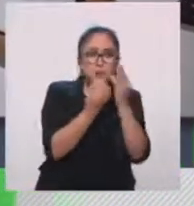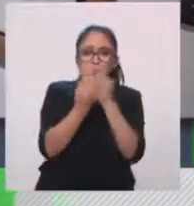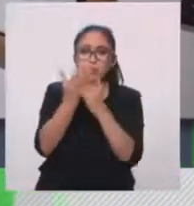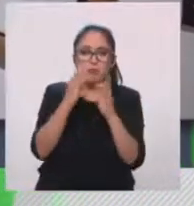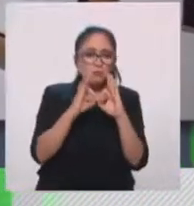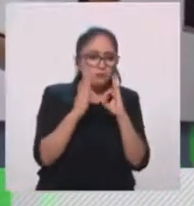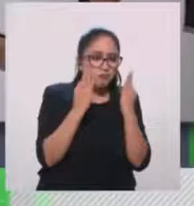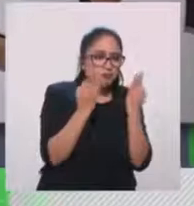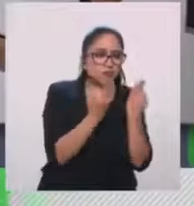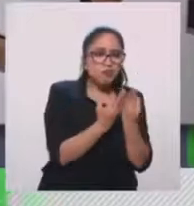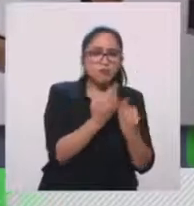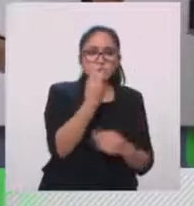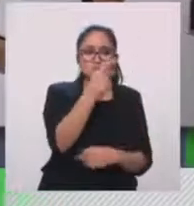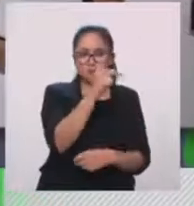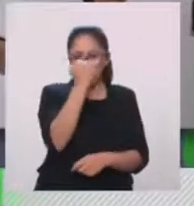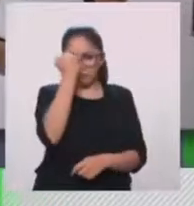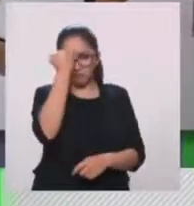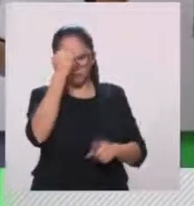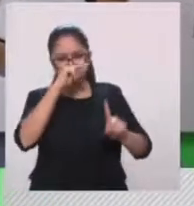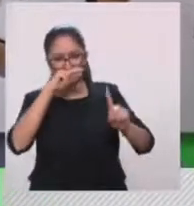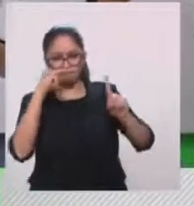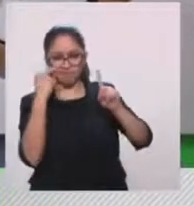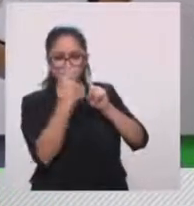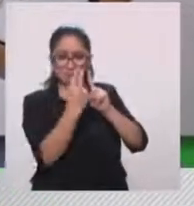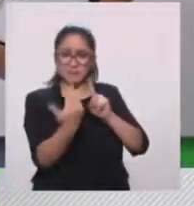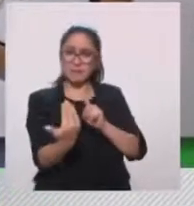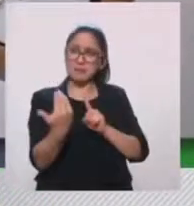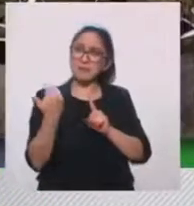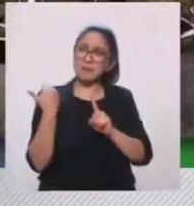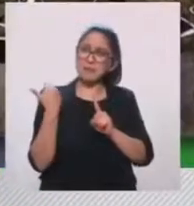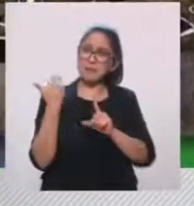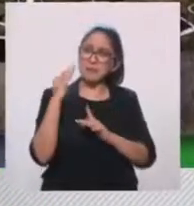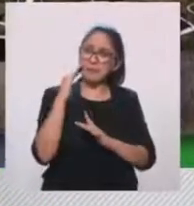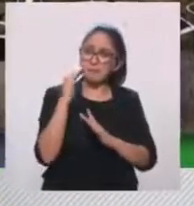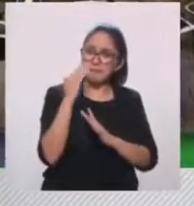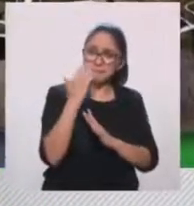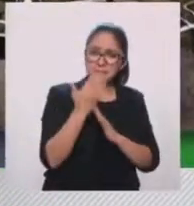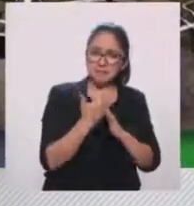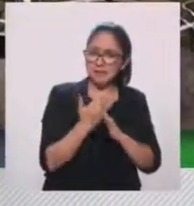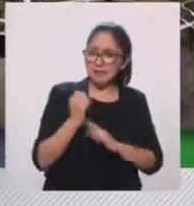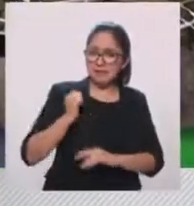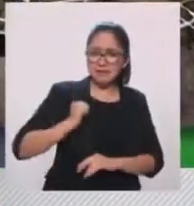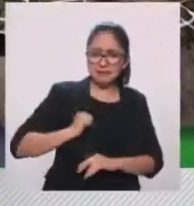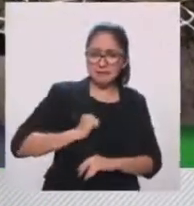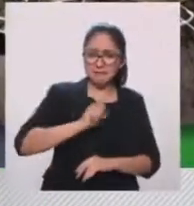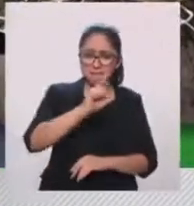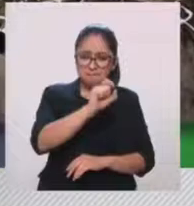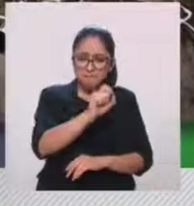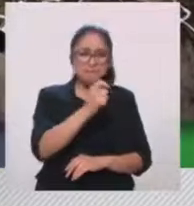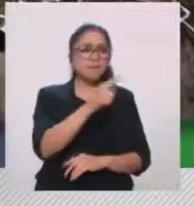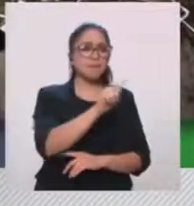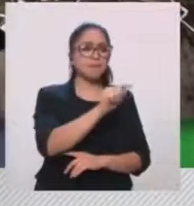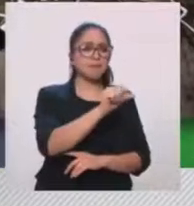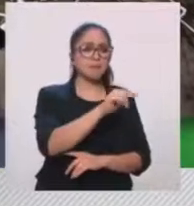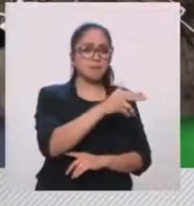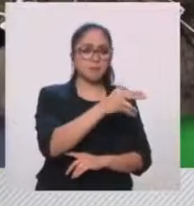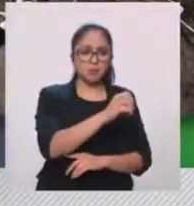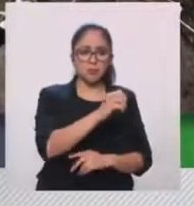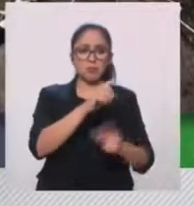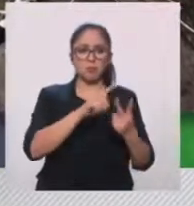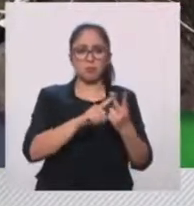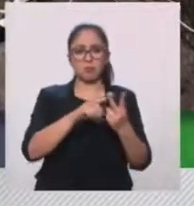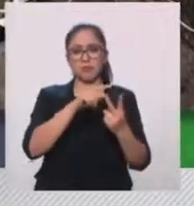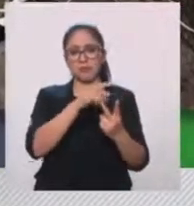abstracción que se hicieron desde la primera mitad del siglo XX con gente como Tamayo, Matías Geritz,